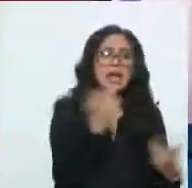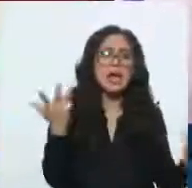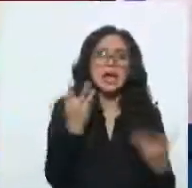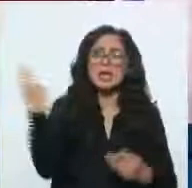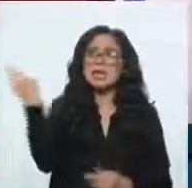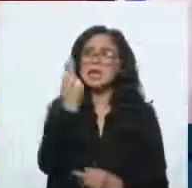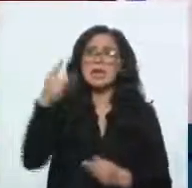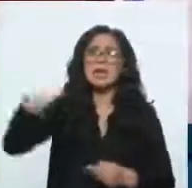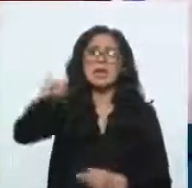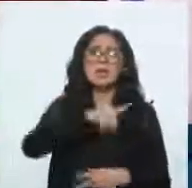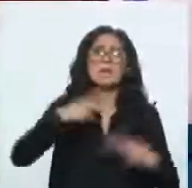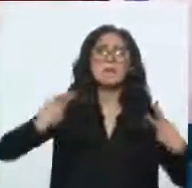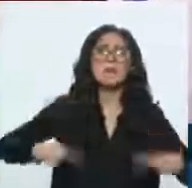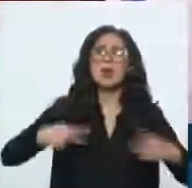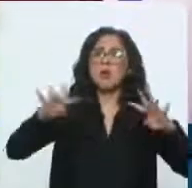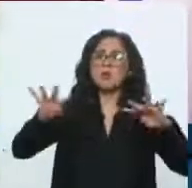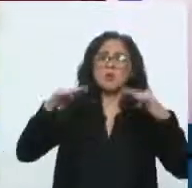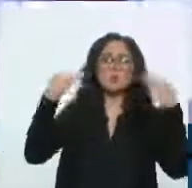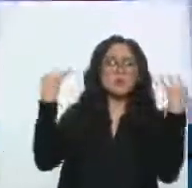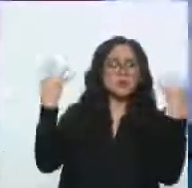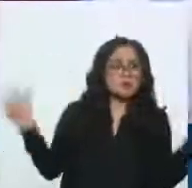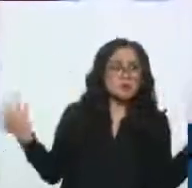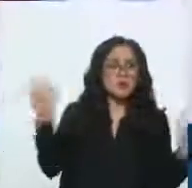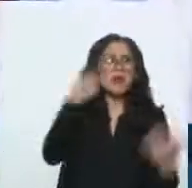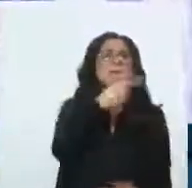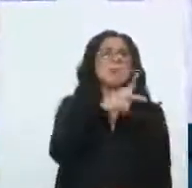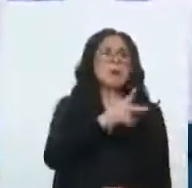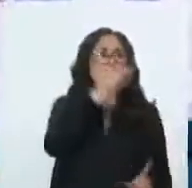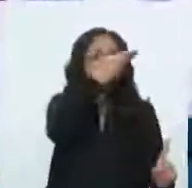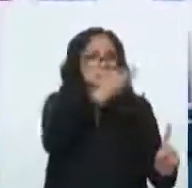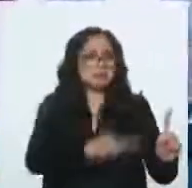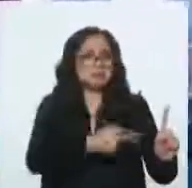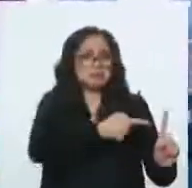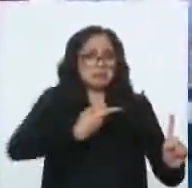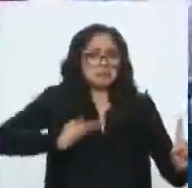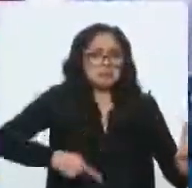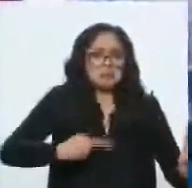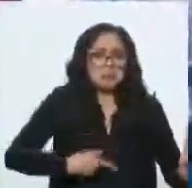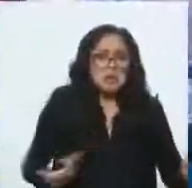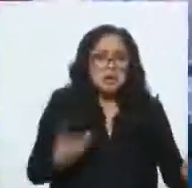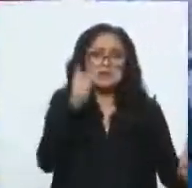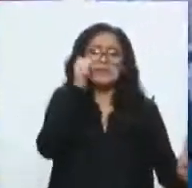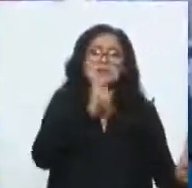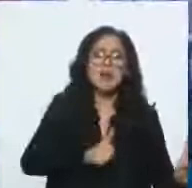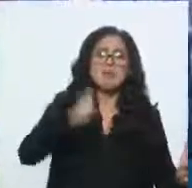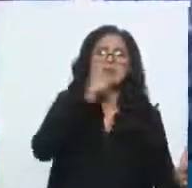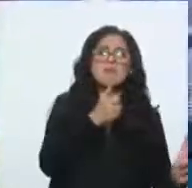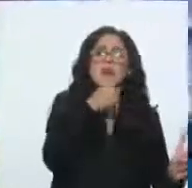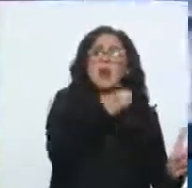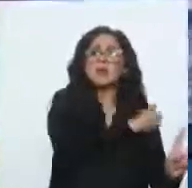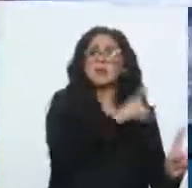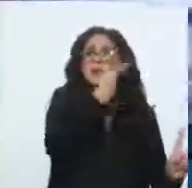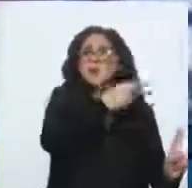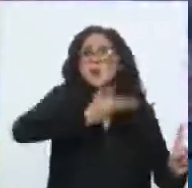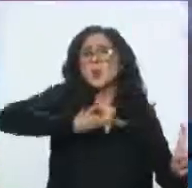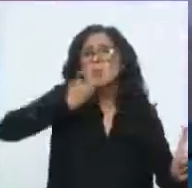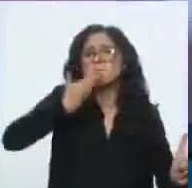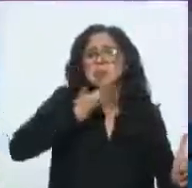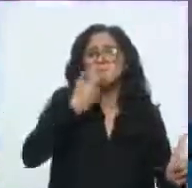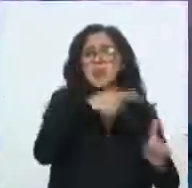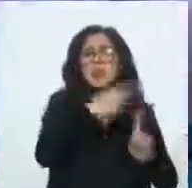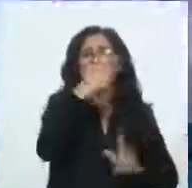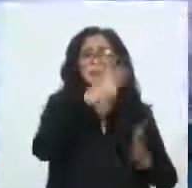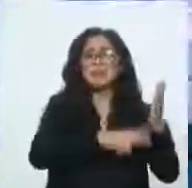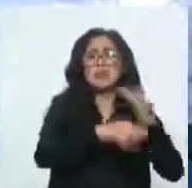llamar la atención, y pues se lleva el descrédito. Pero este personaje, pues, recurrentemente ha sido así, desde 2009, desde el